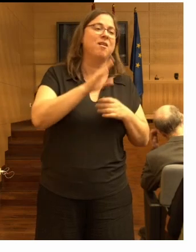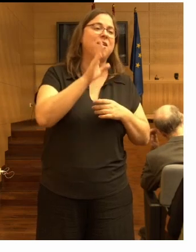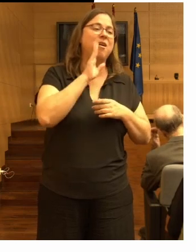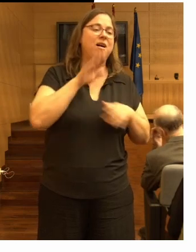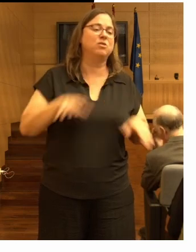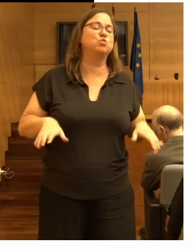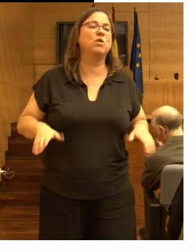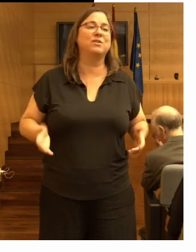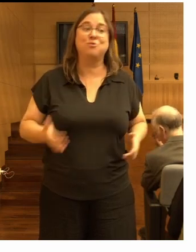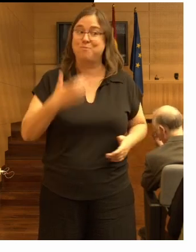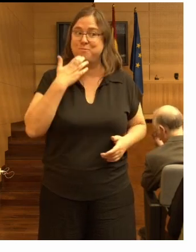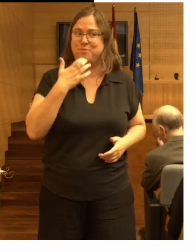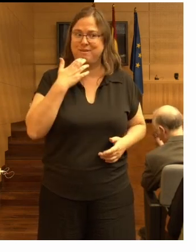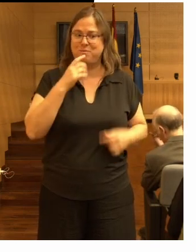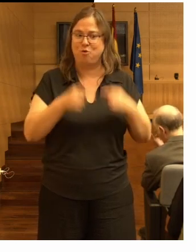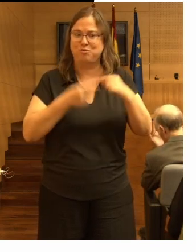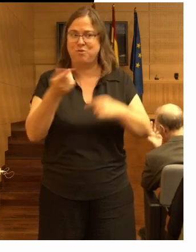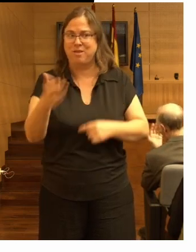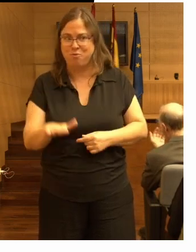contención por ejemplo